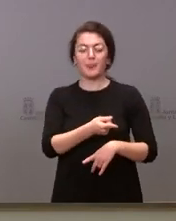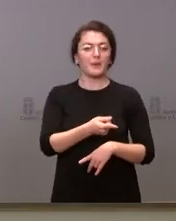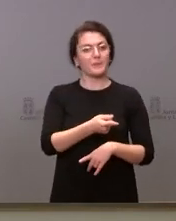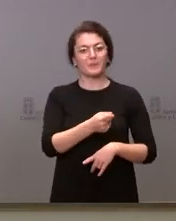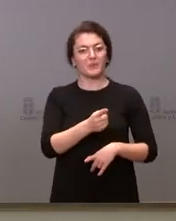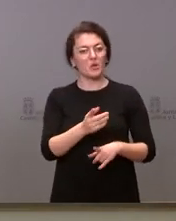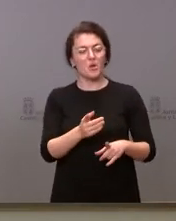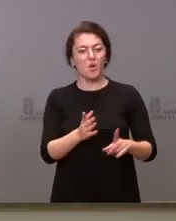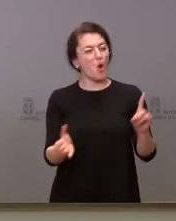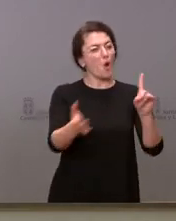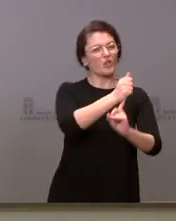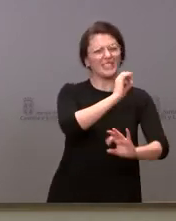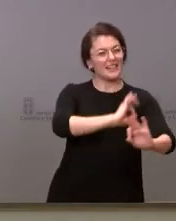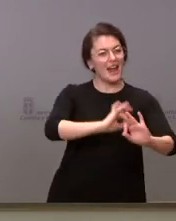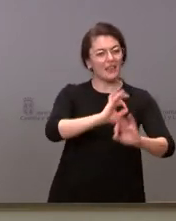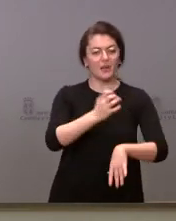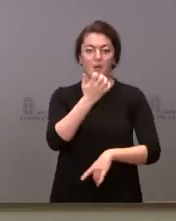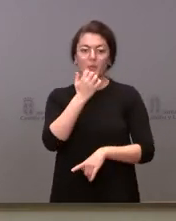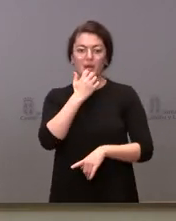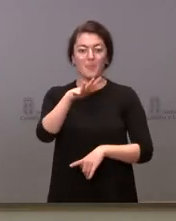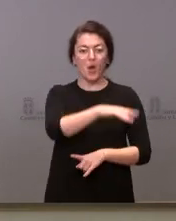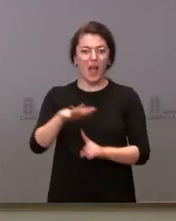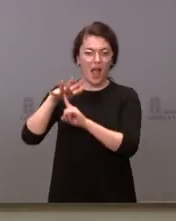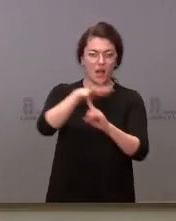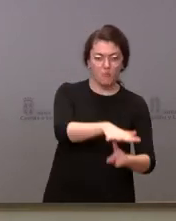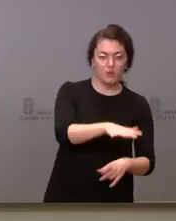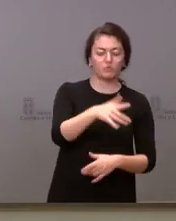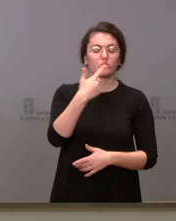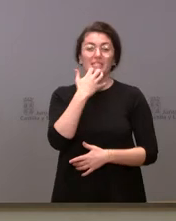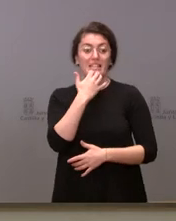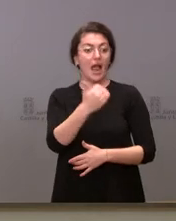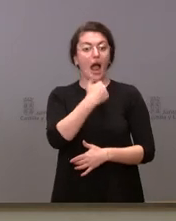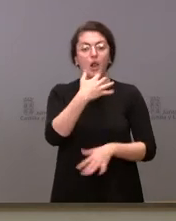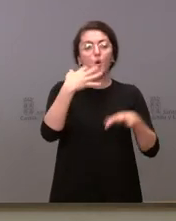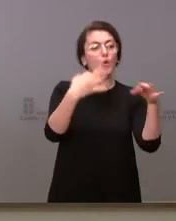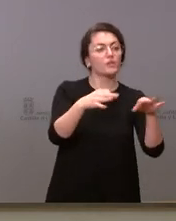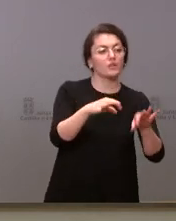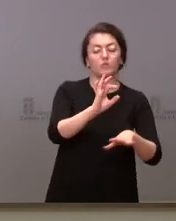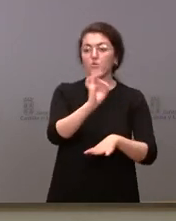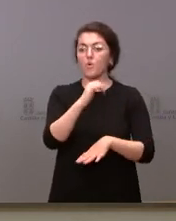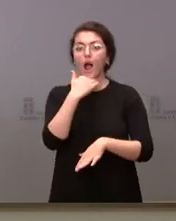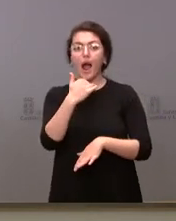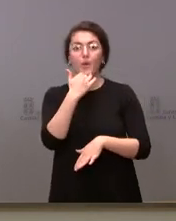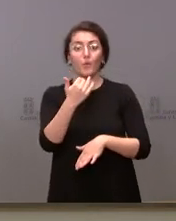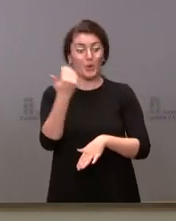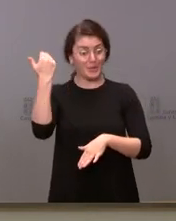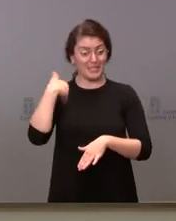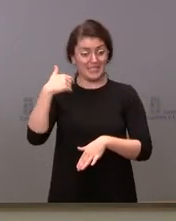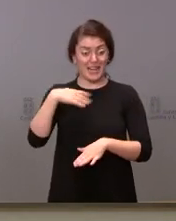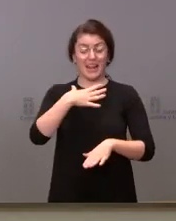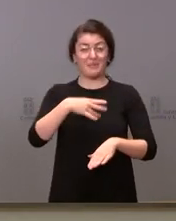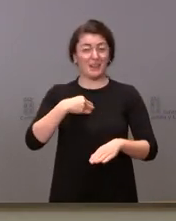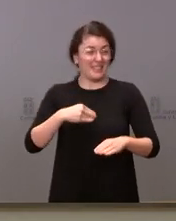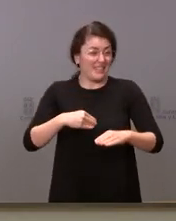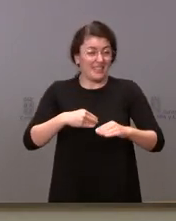nada, por ejemplo, en el caso del helipuerto, si es algo ordinario, si es algo que ya se hubiera hecho igualmente,